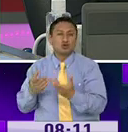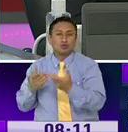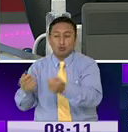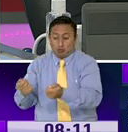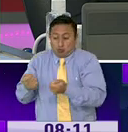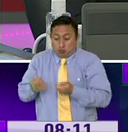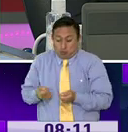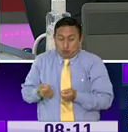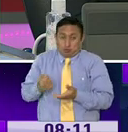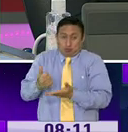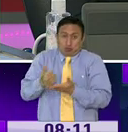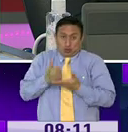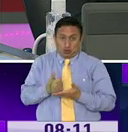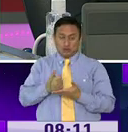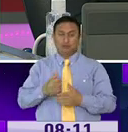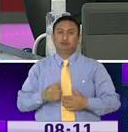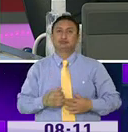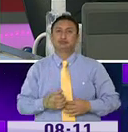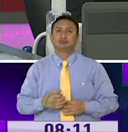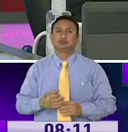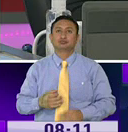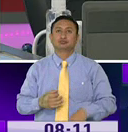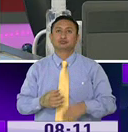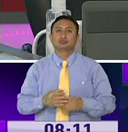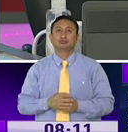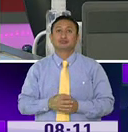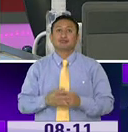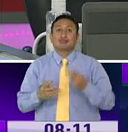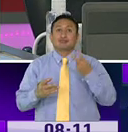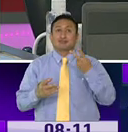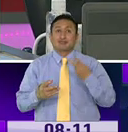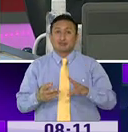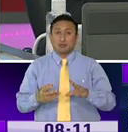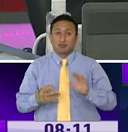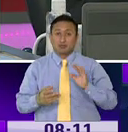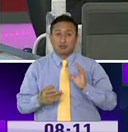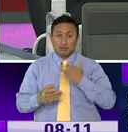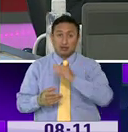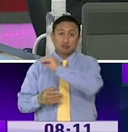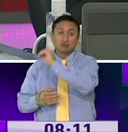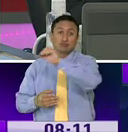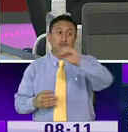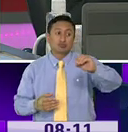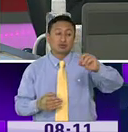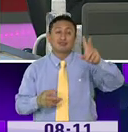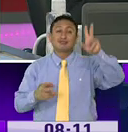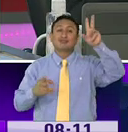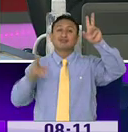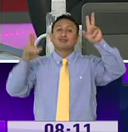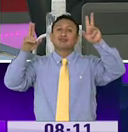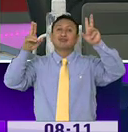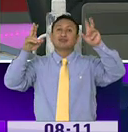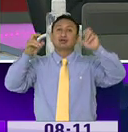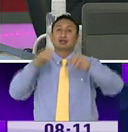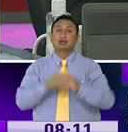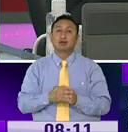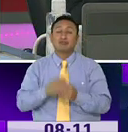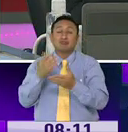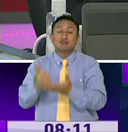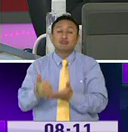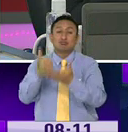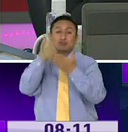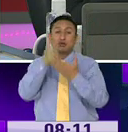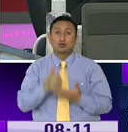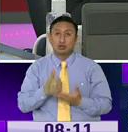recibir estas ayudas del gobierno y también se está comunicando todo el tema de las ayudas que